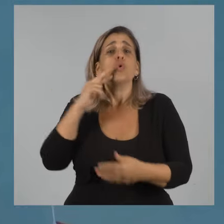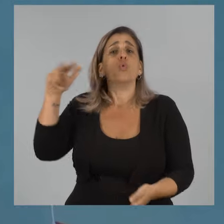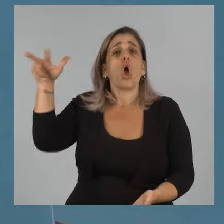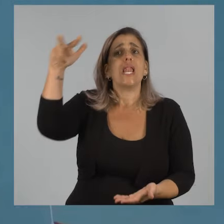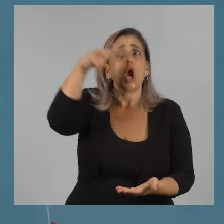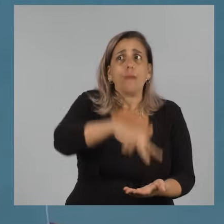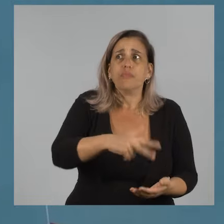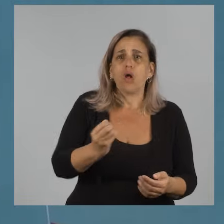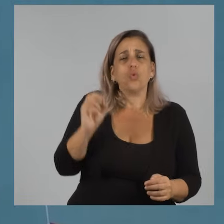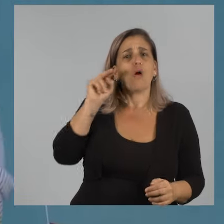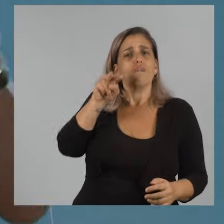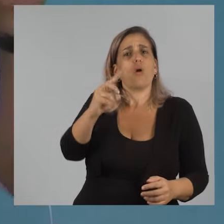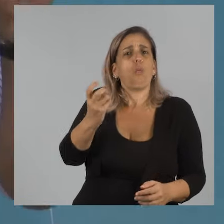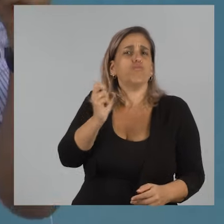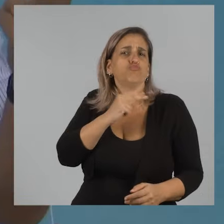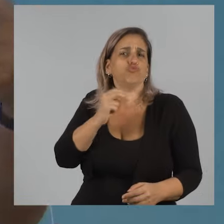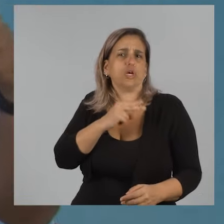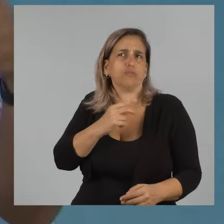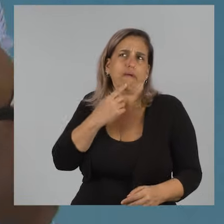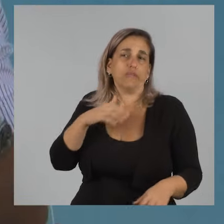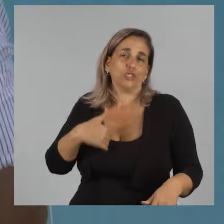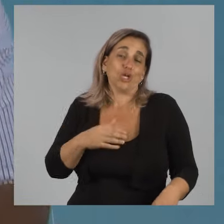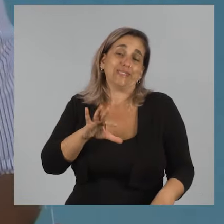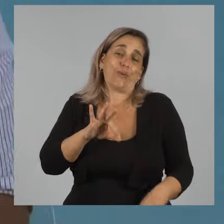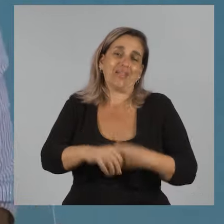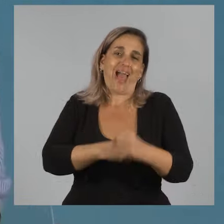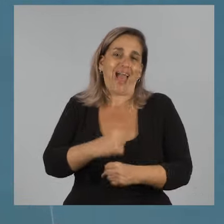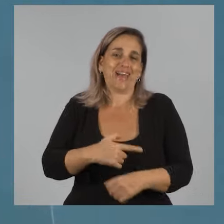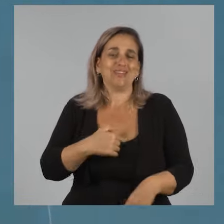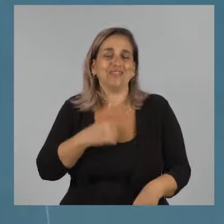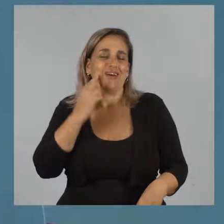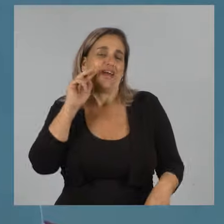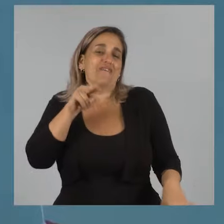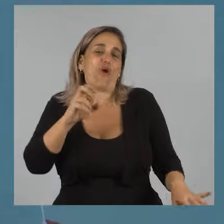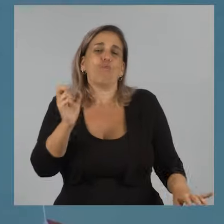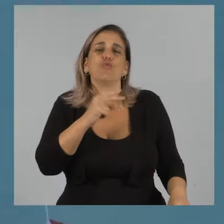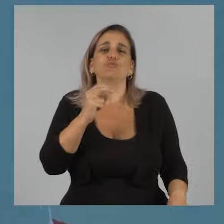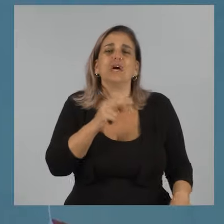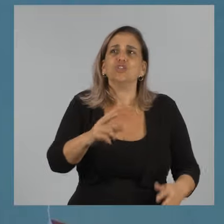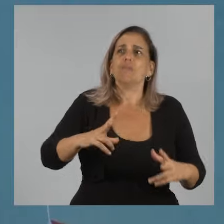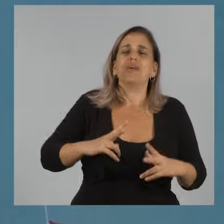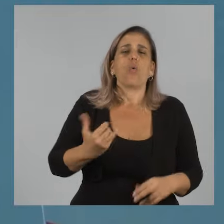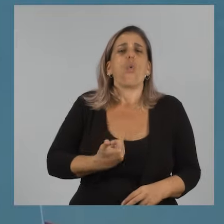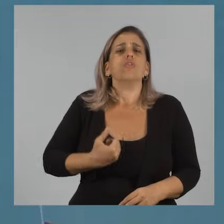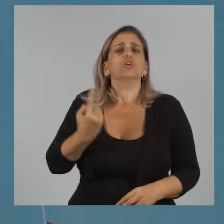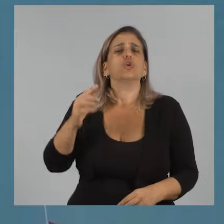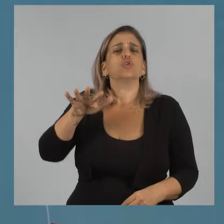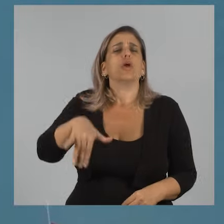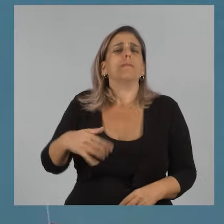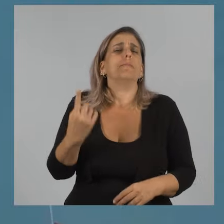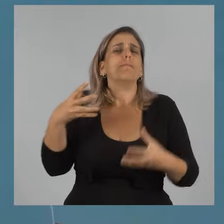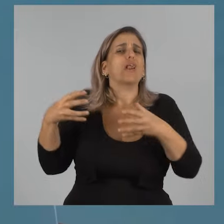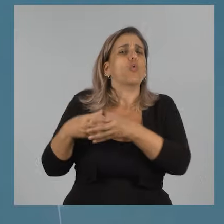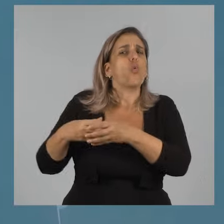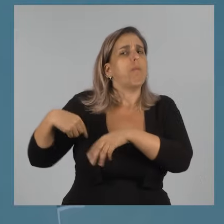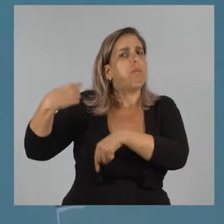helicóptero y había un muchacho, yo ya tengo 50 y nos decimos muchachos ya de más grande, pero había un muchacho que me hizo el cuento, me dice, yo soy de